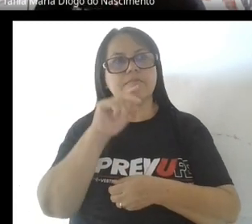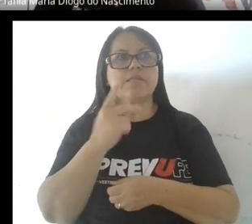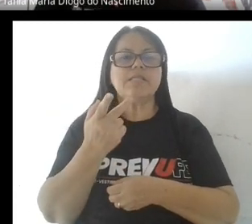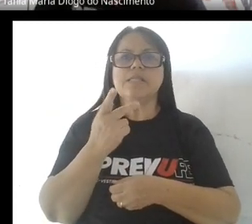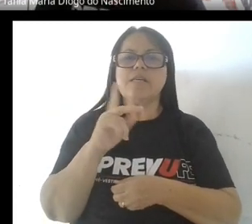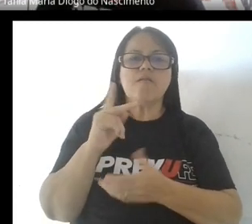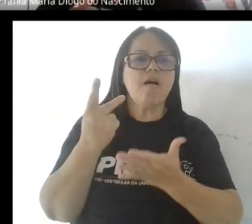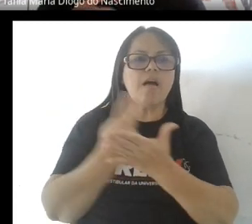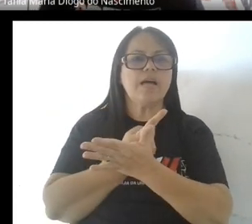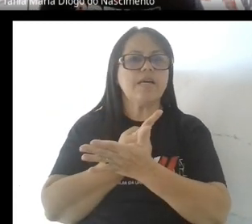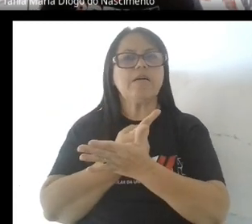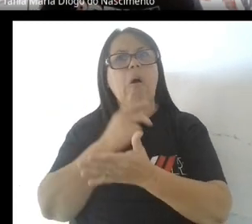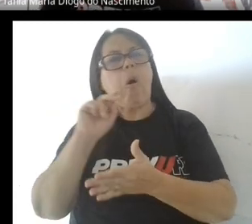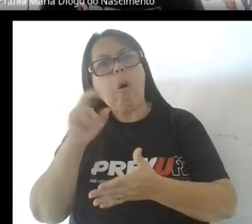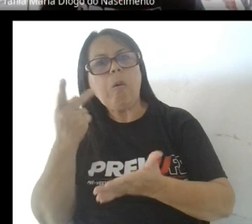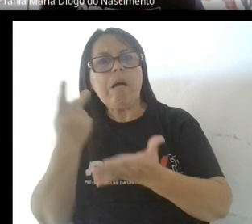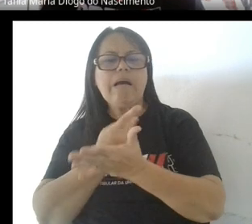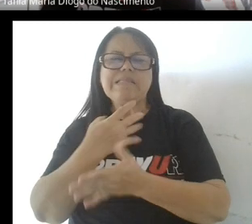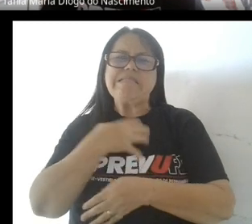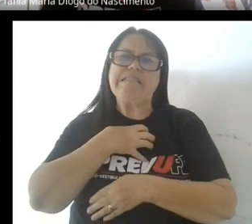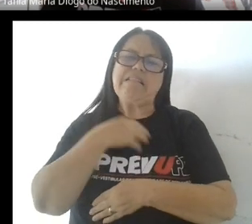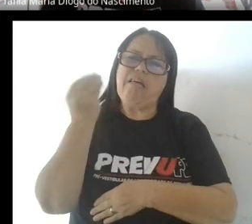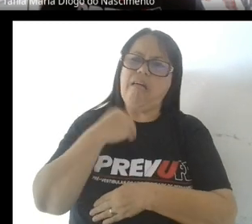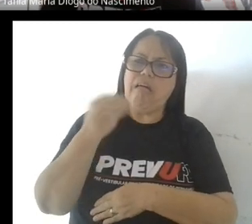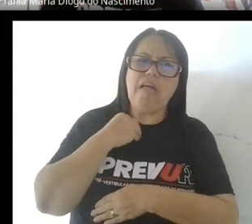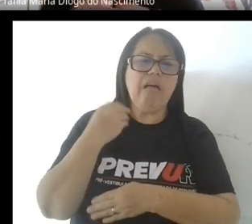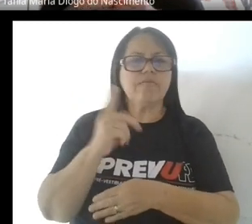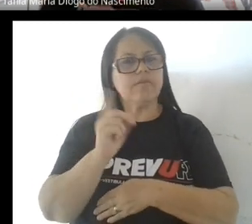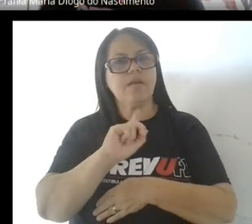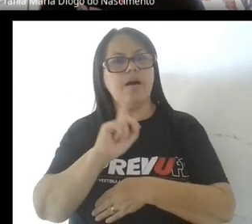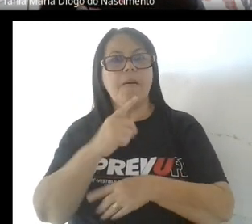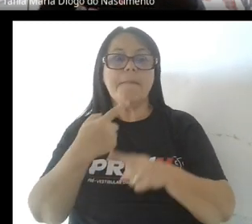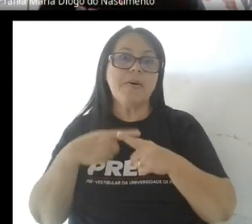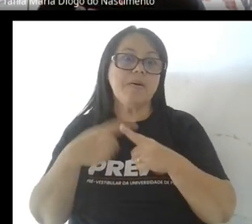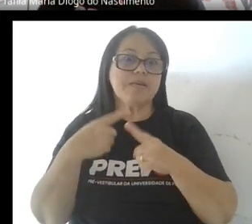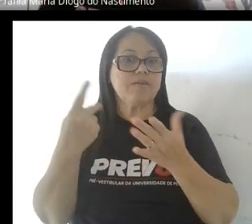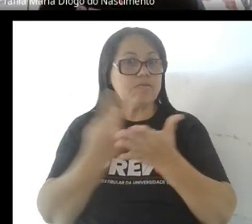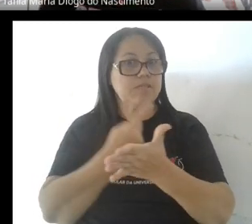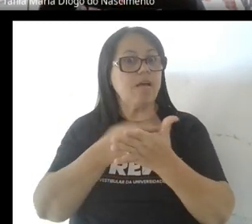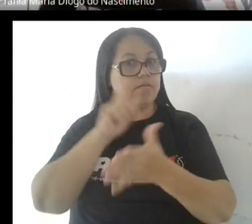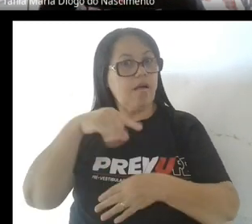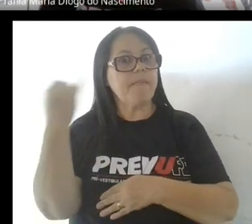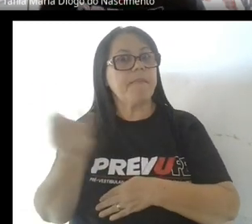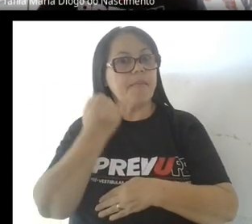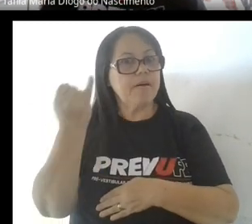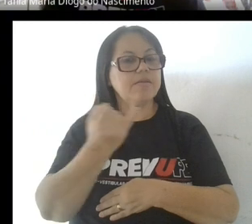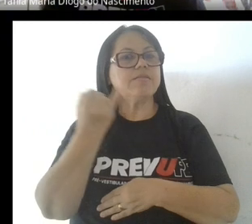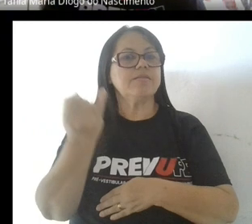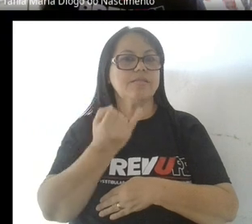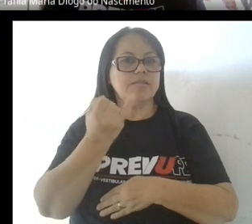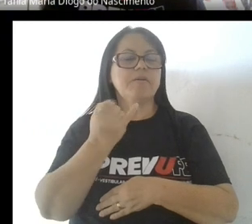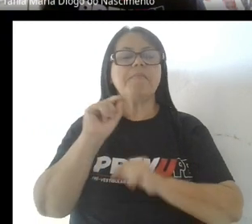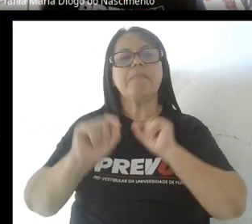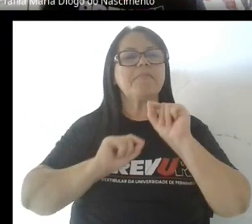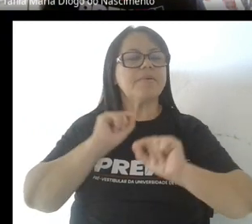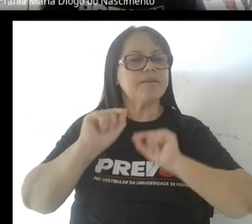errores, no hay que sentirse fracasado o fracasada. Porque los errores son muy importantes en la